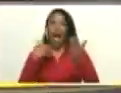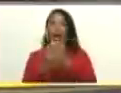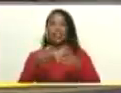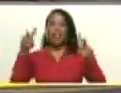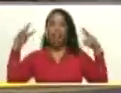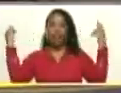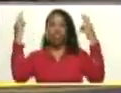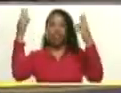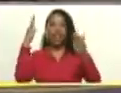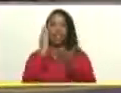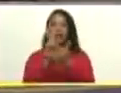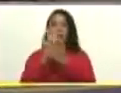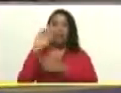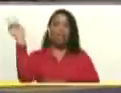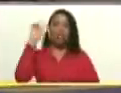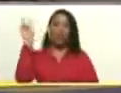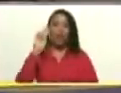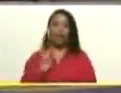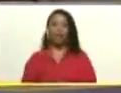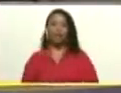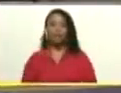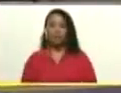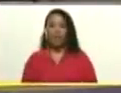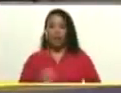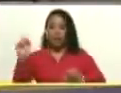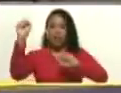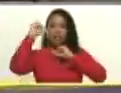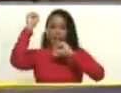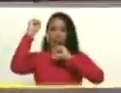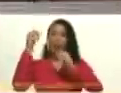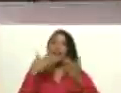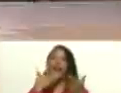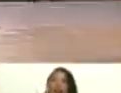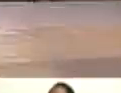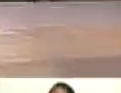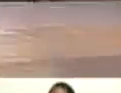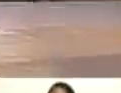victoria siempre, Venezuela! ¡Venceremos! ¡Venceremos! Gracias, pues.